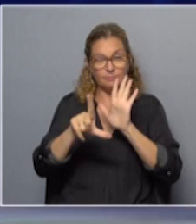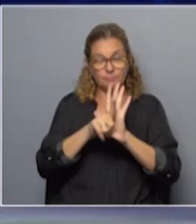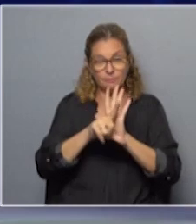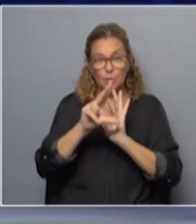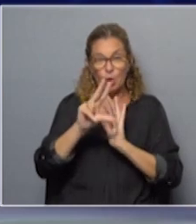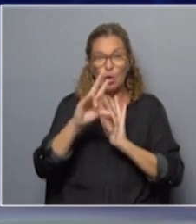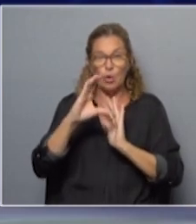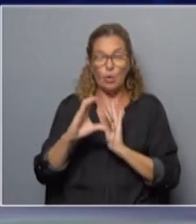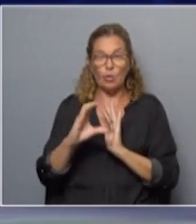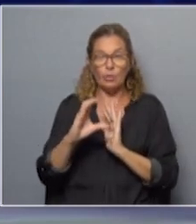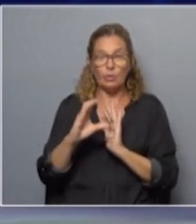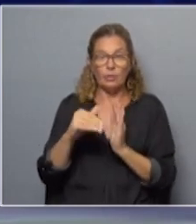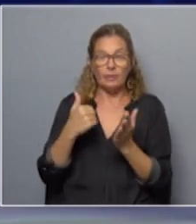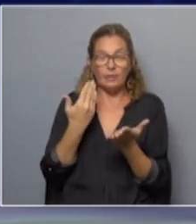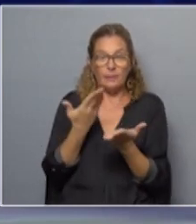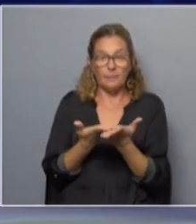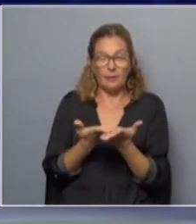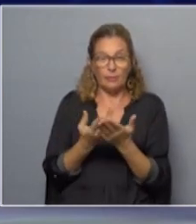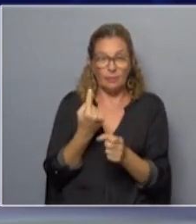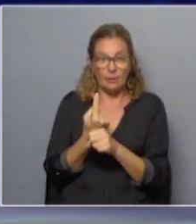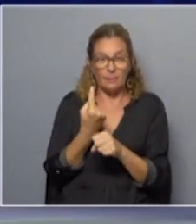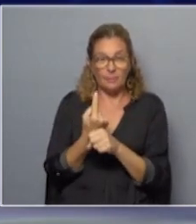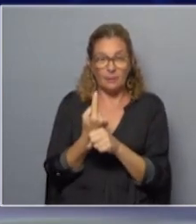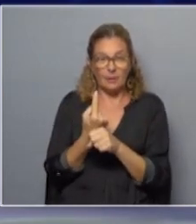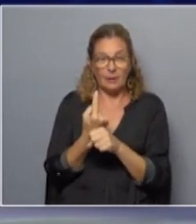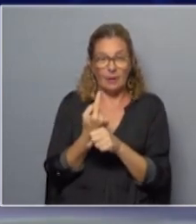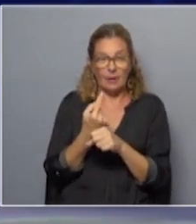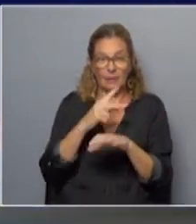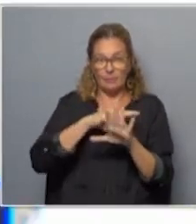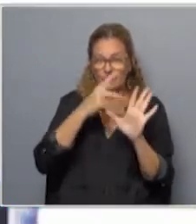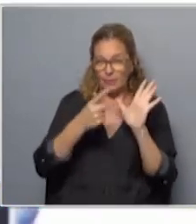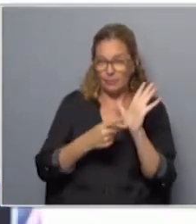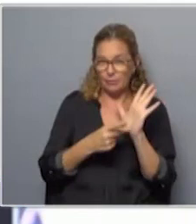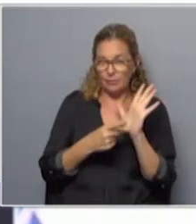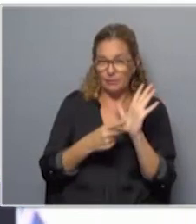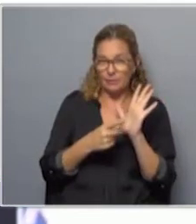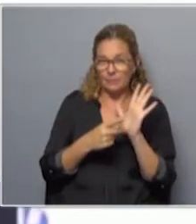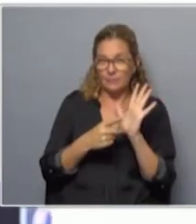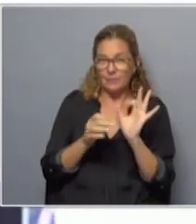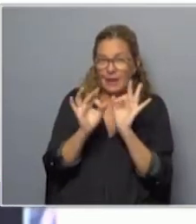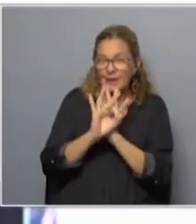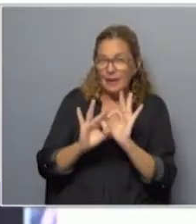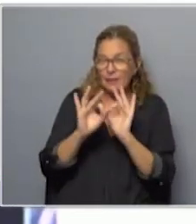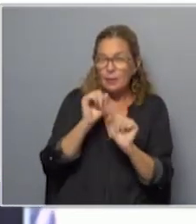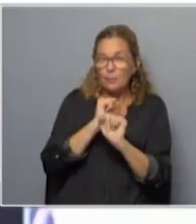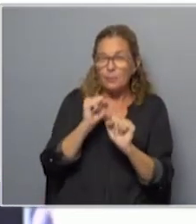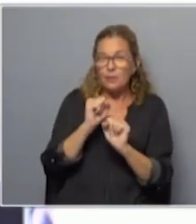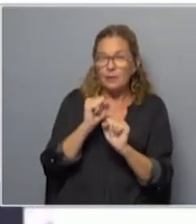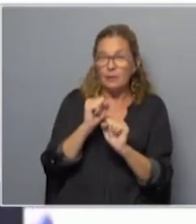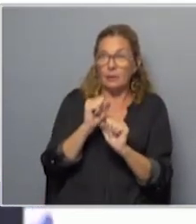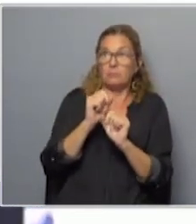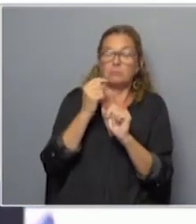consideración. Se presentó la primera versión de este proyecto. Nadie se puede llamar a